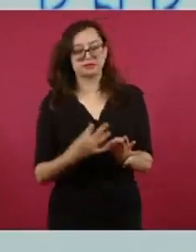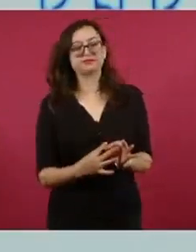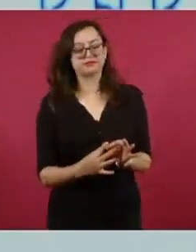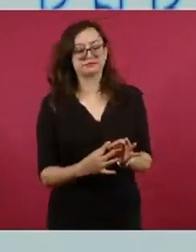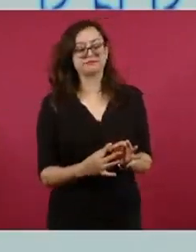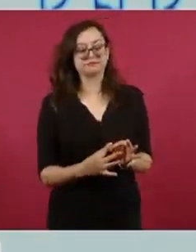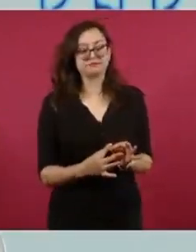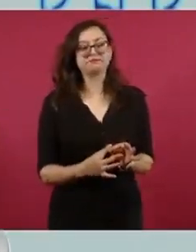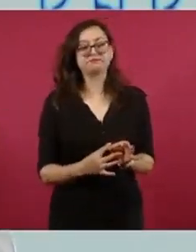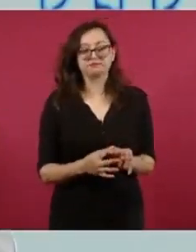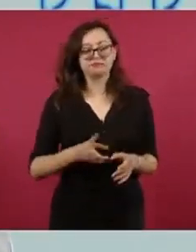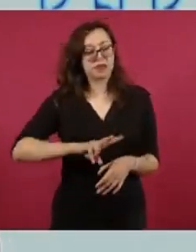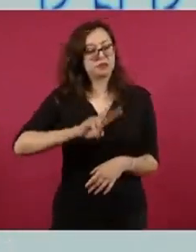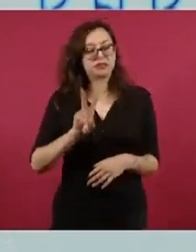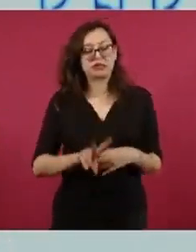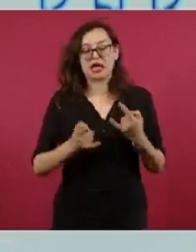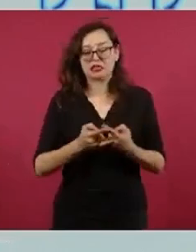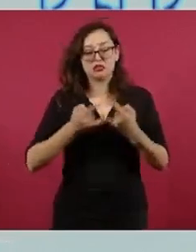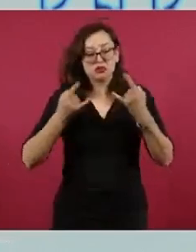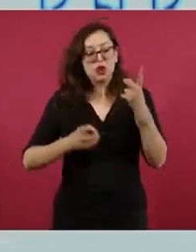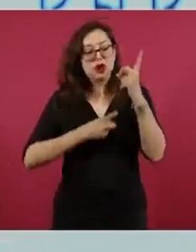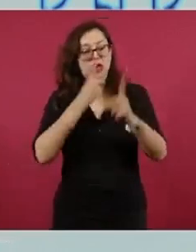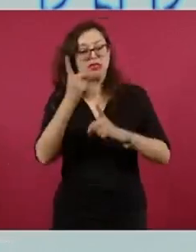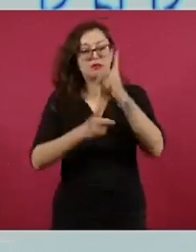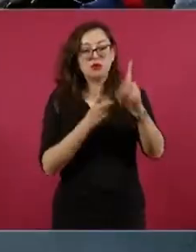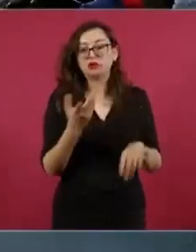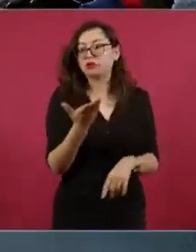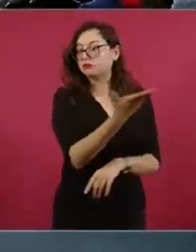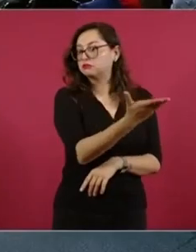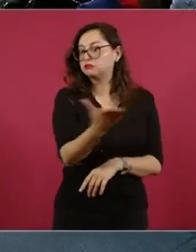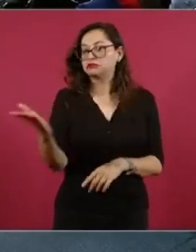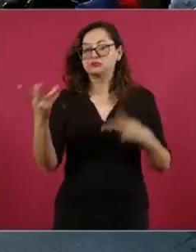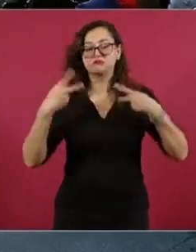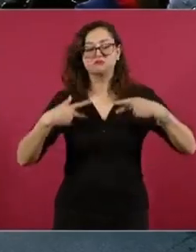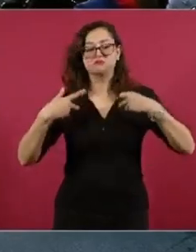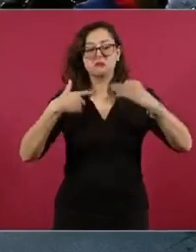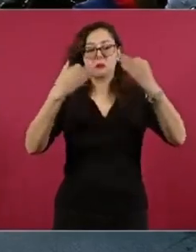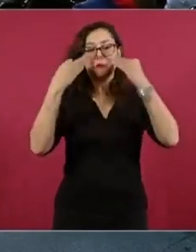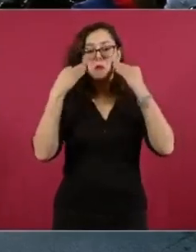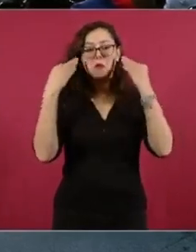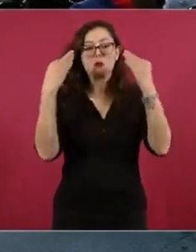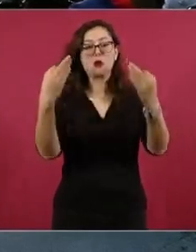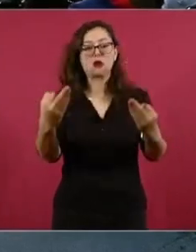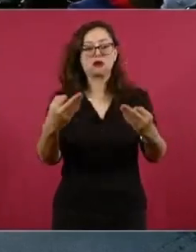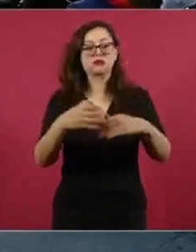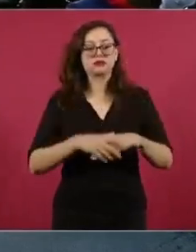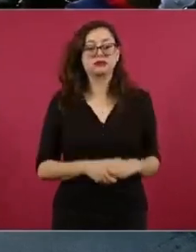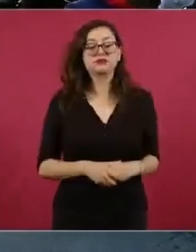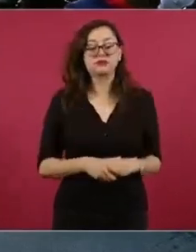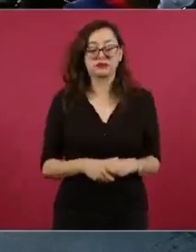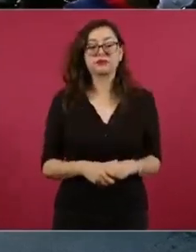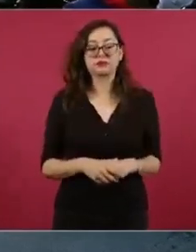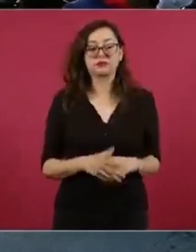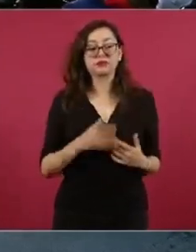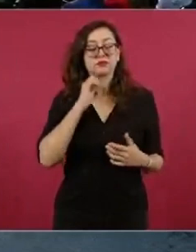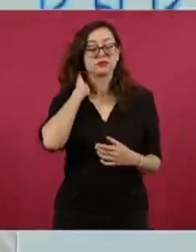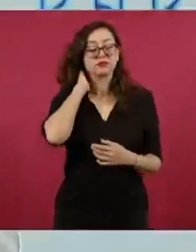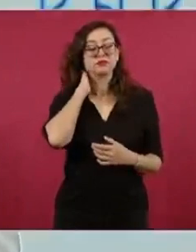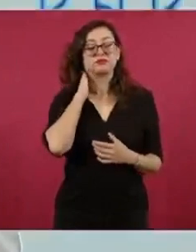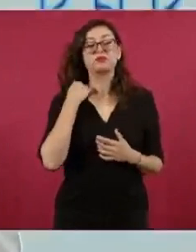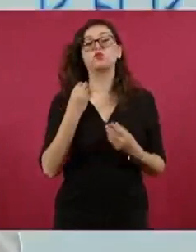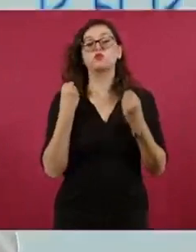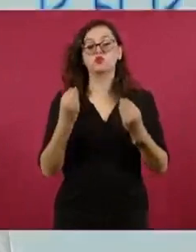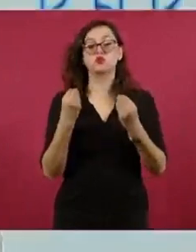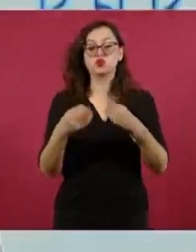hecho una gran página de la historia de toda esta gente, de esta generación. Aquí, como lo decía Prisca, hay muchos que continuarán y